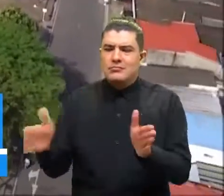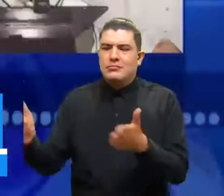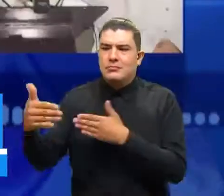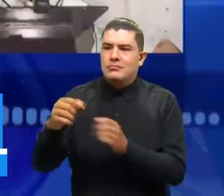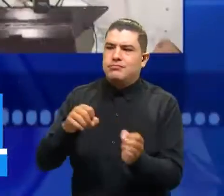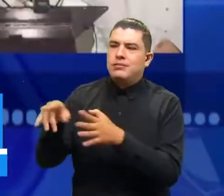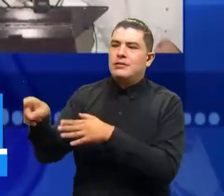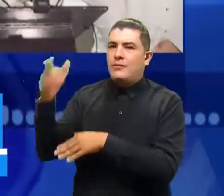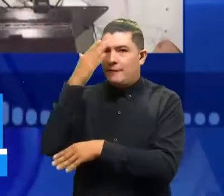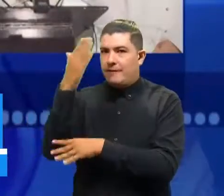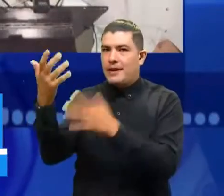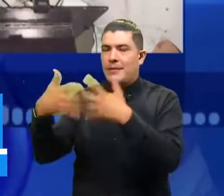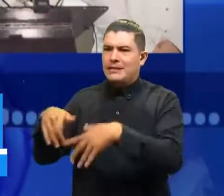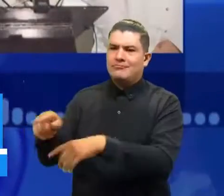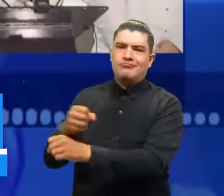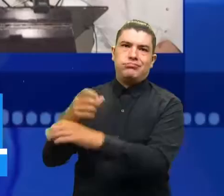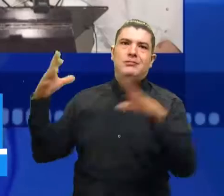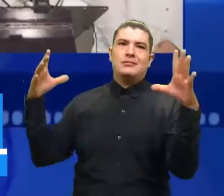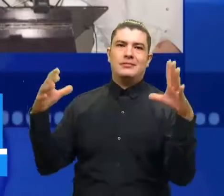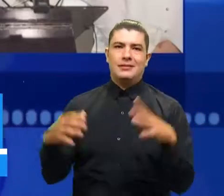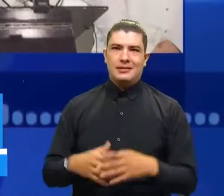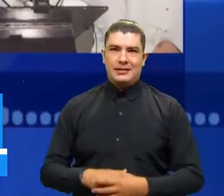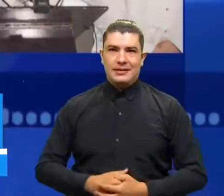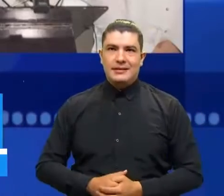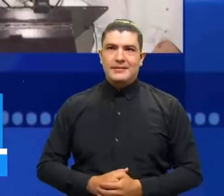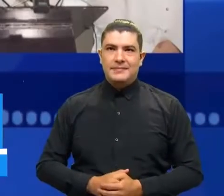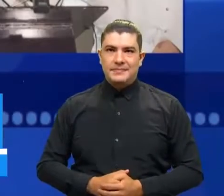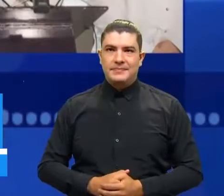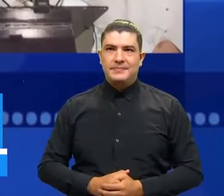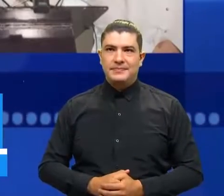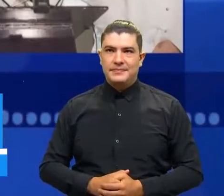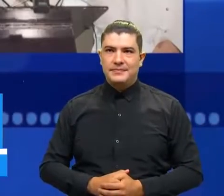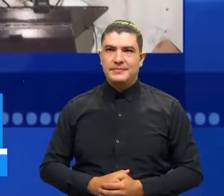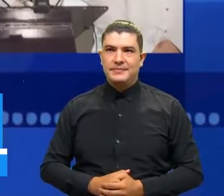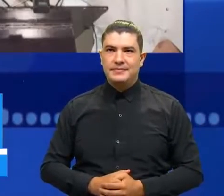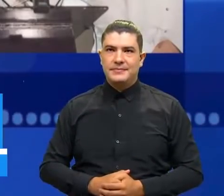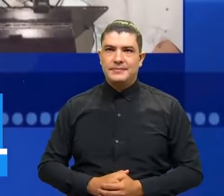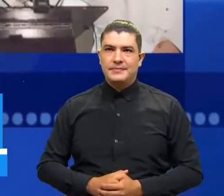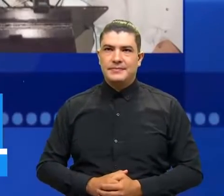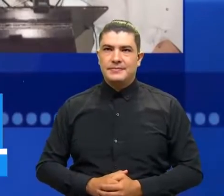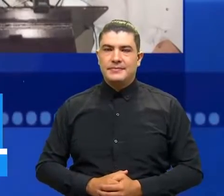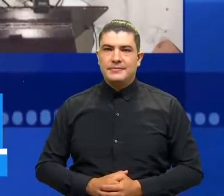la ciudad. Es preservar la vida, los bienes de los ciudadanos.